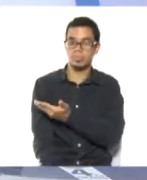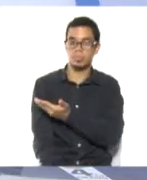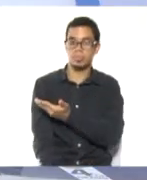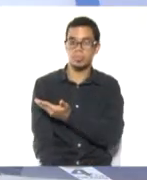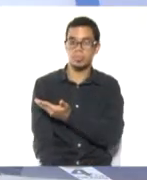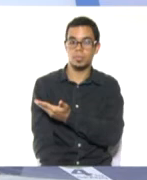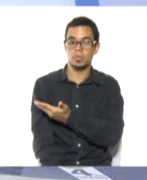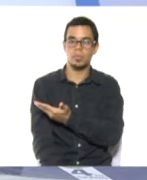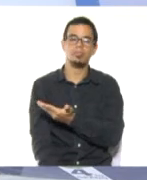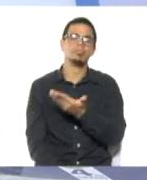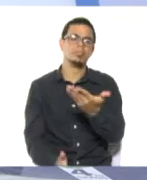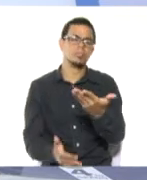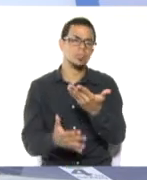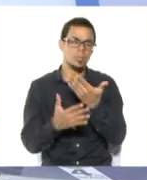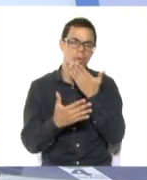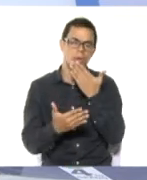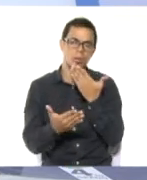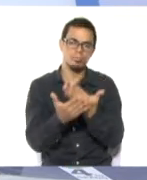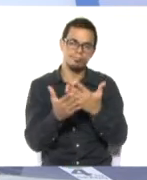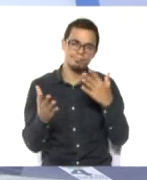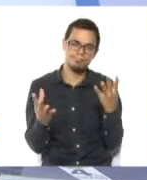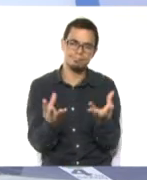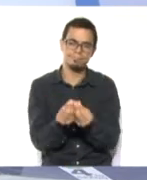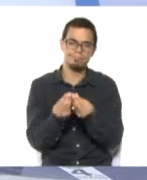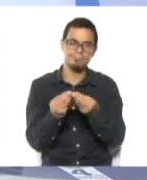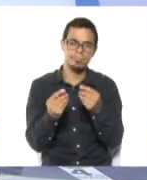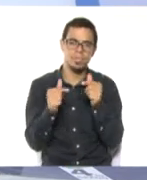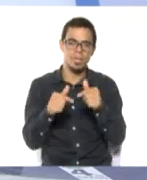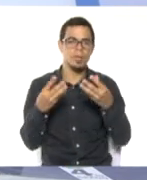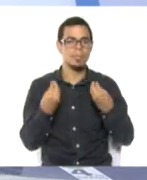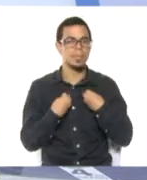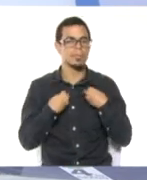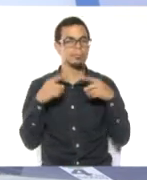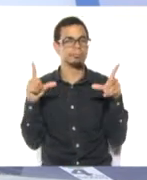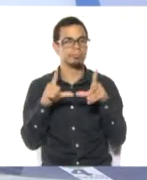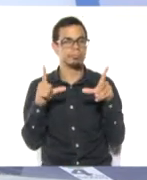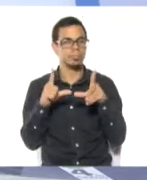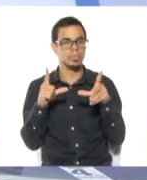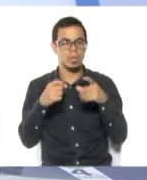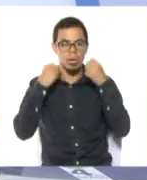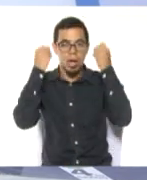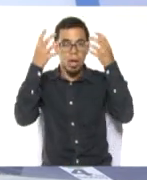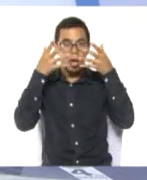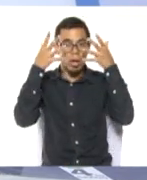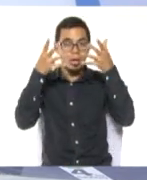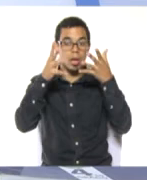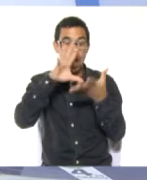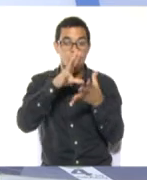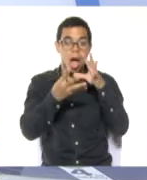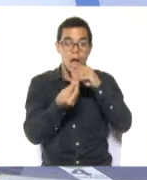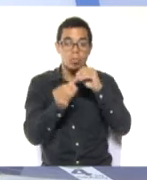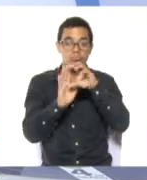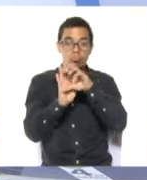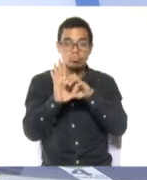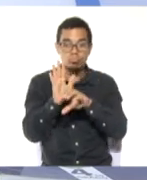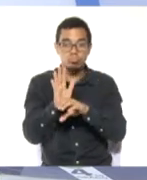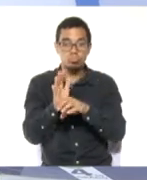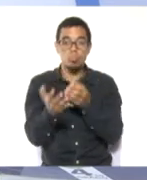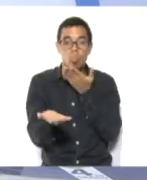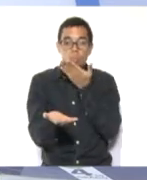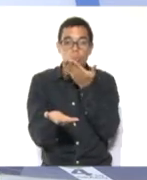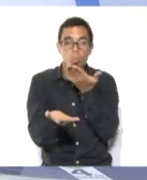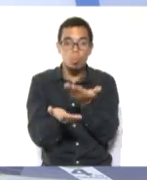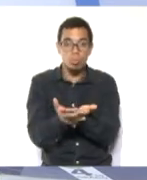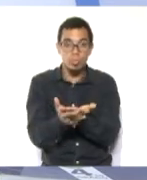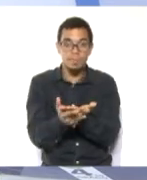placer para mí poder acompañarles nuevamente a través de la señal de VIVTV para brindarles orientaciones, recomendaciones y adaptaciones curriculares